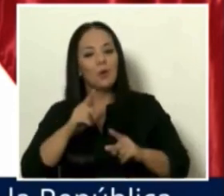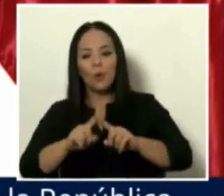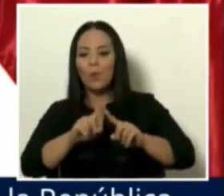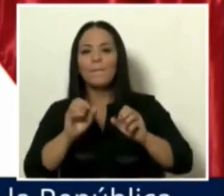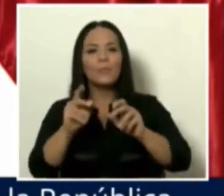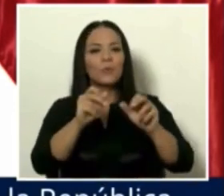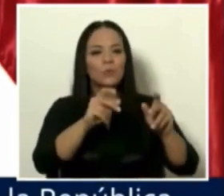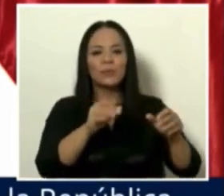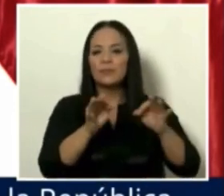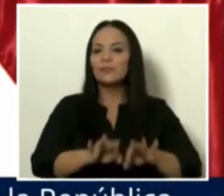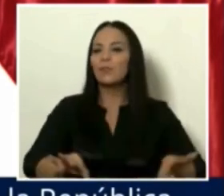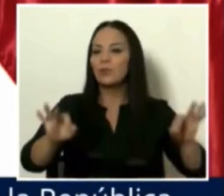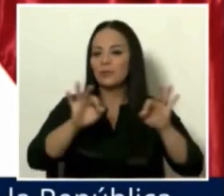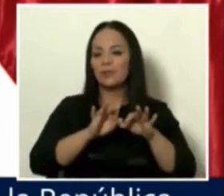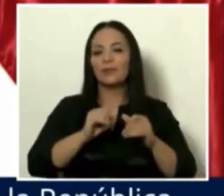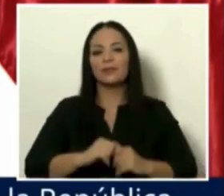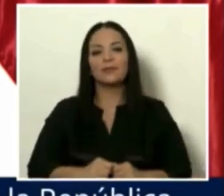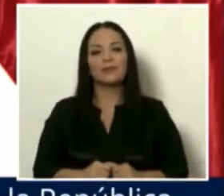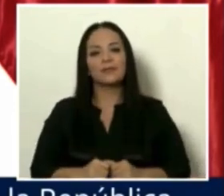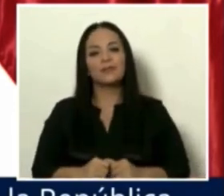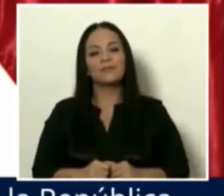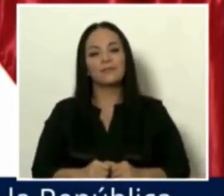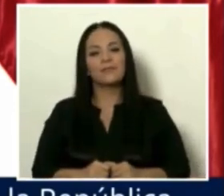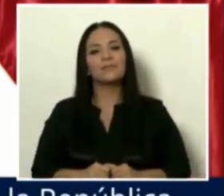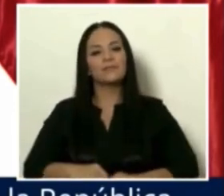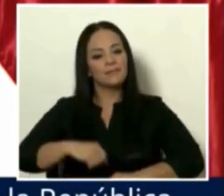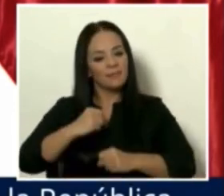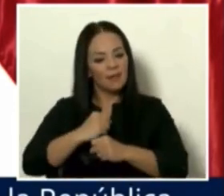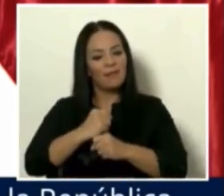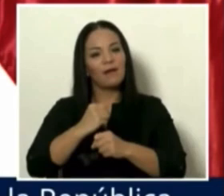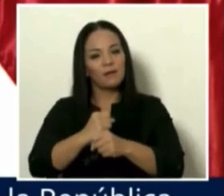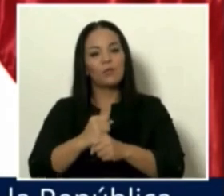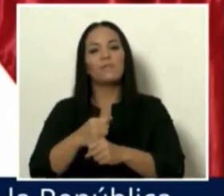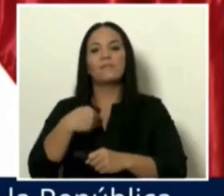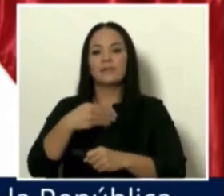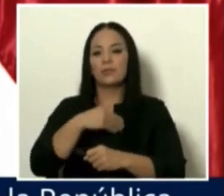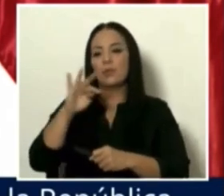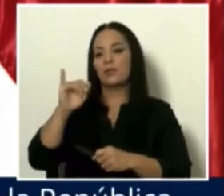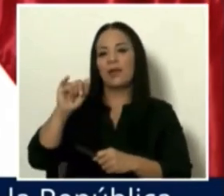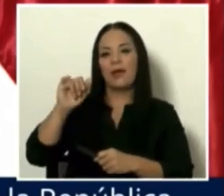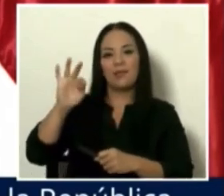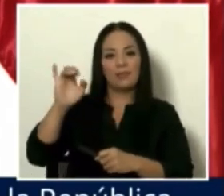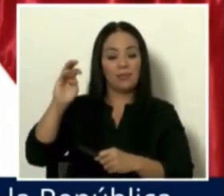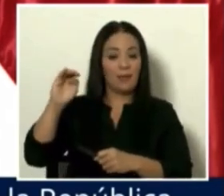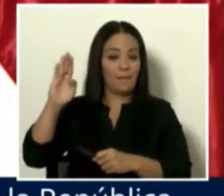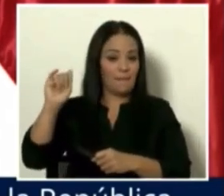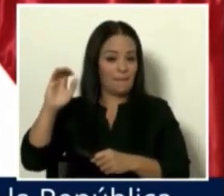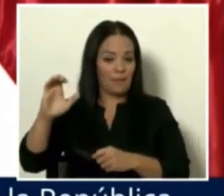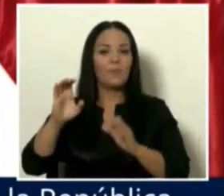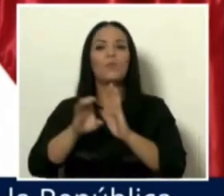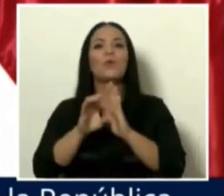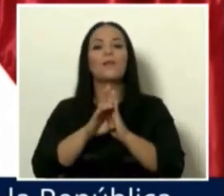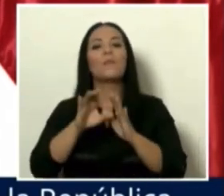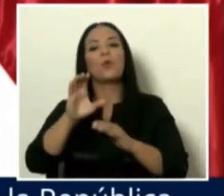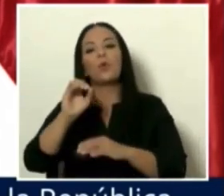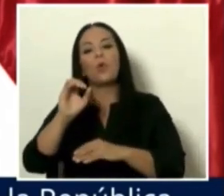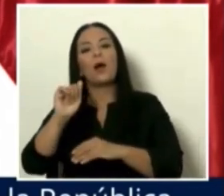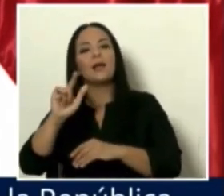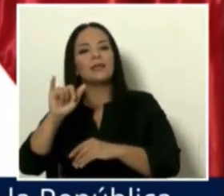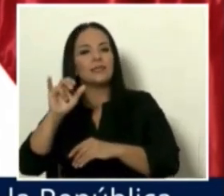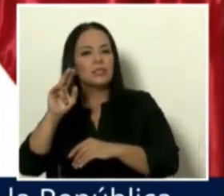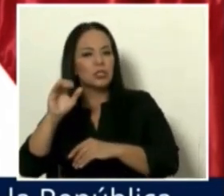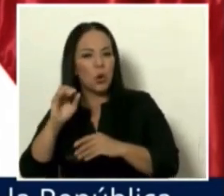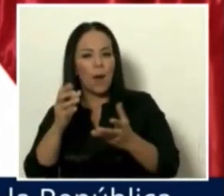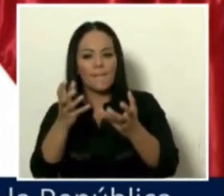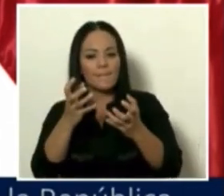importantes, que ha estado trabajando el ministro Tattenbach, como la Coalición de Alta Ambición por la Naturaleza,